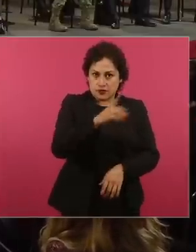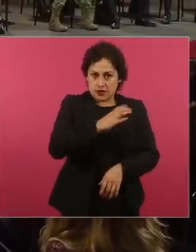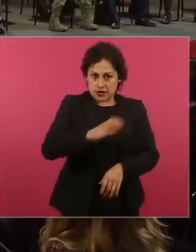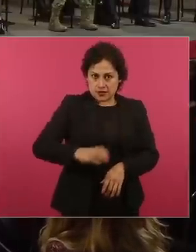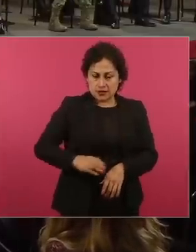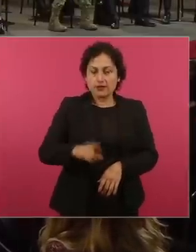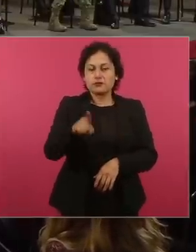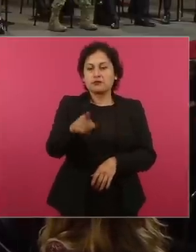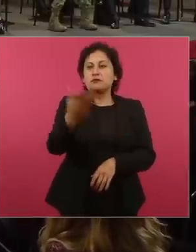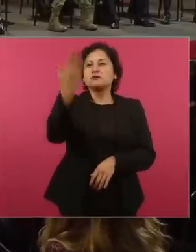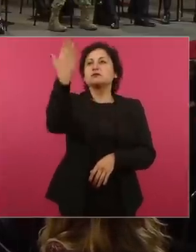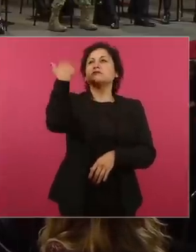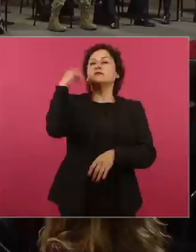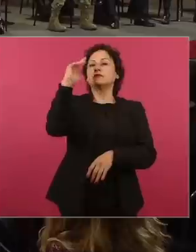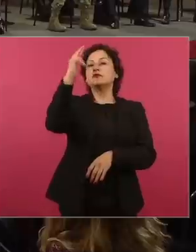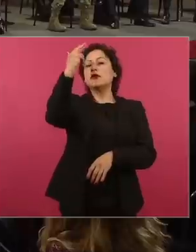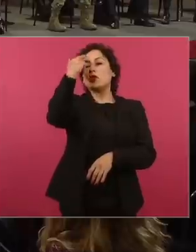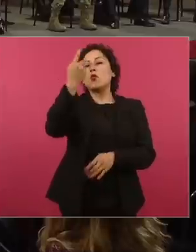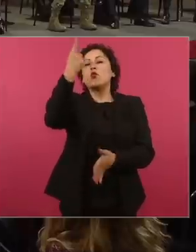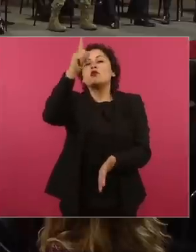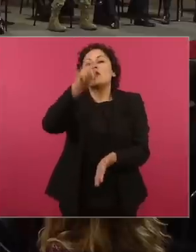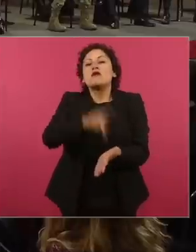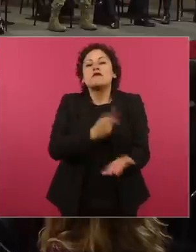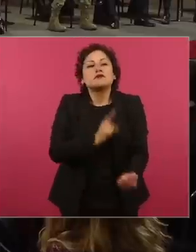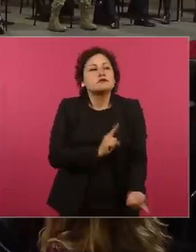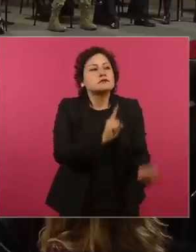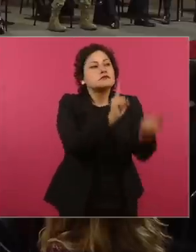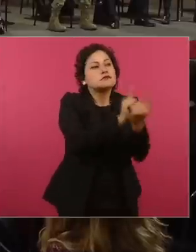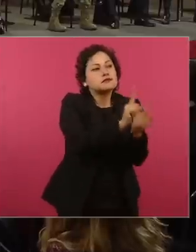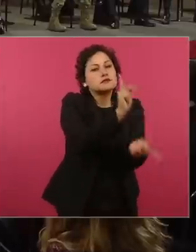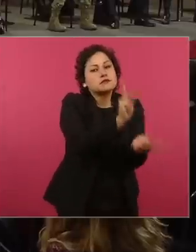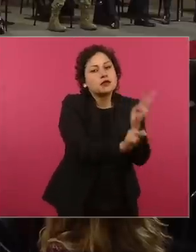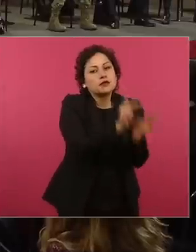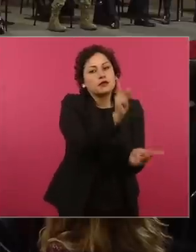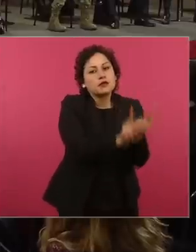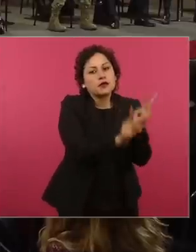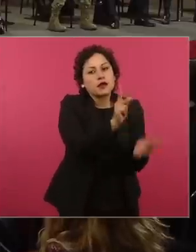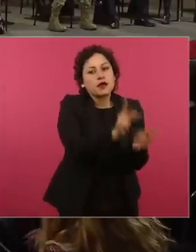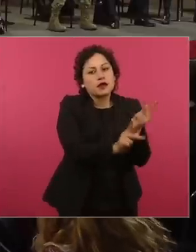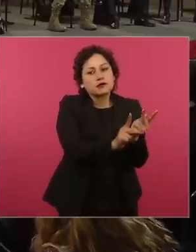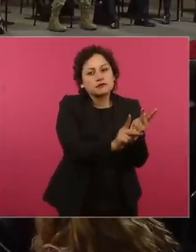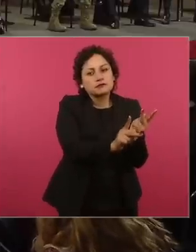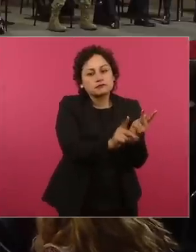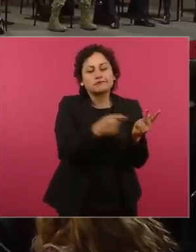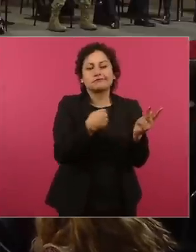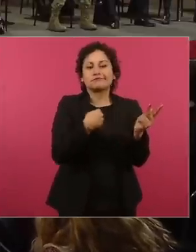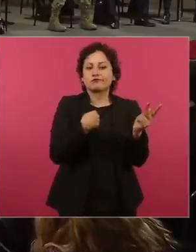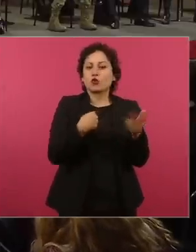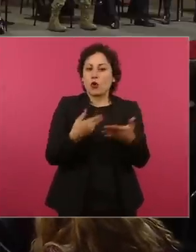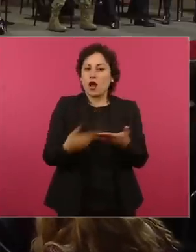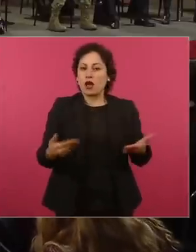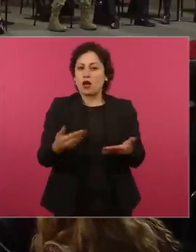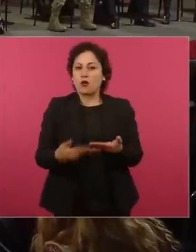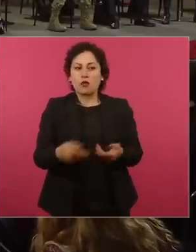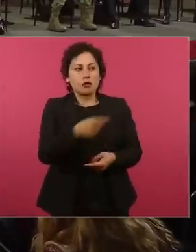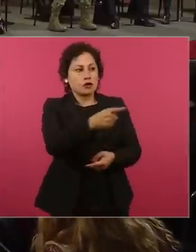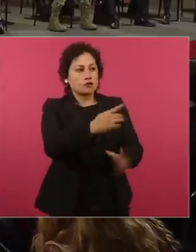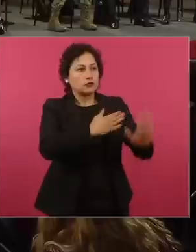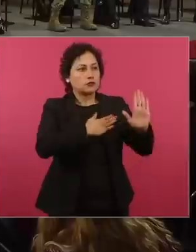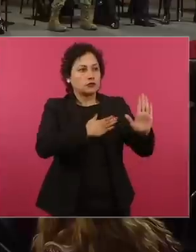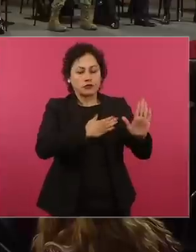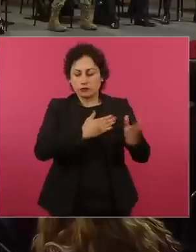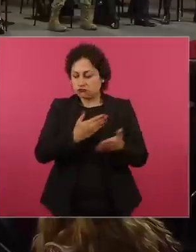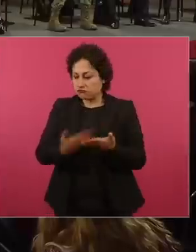presidente. Hoy les puedo decir que las palabras fueron convertidas en un hecho.